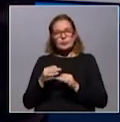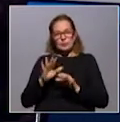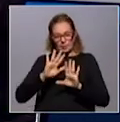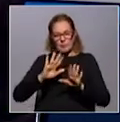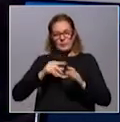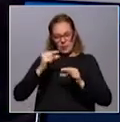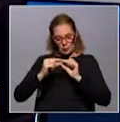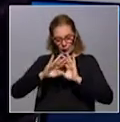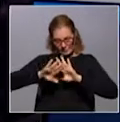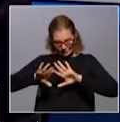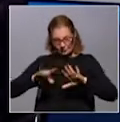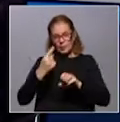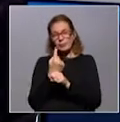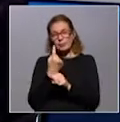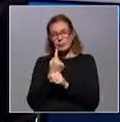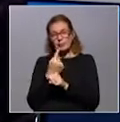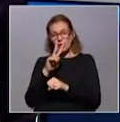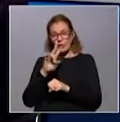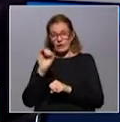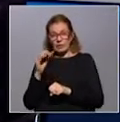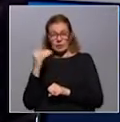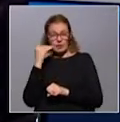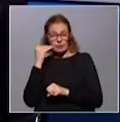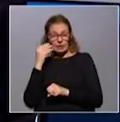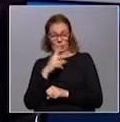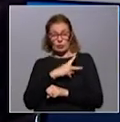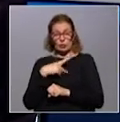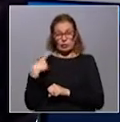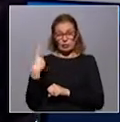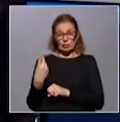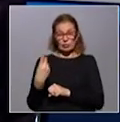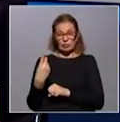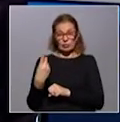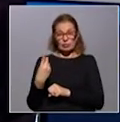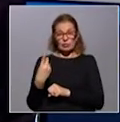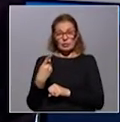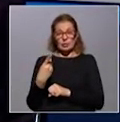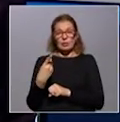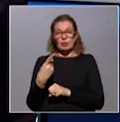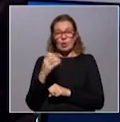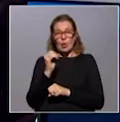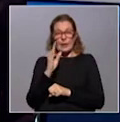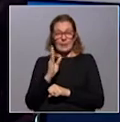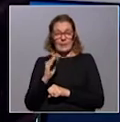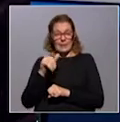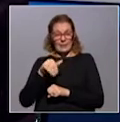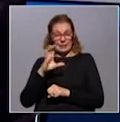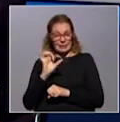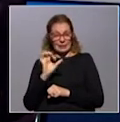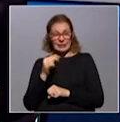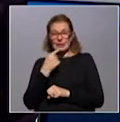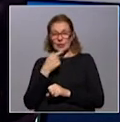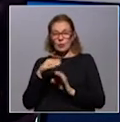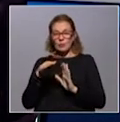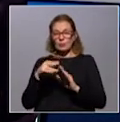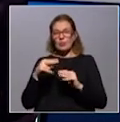por partes. En primer lugar, el 20 de abril, nuestro director, Tedros Guerrero de la OMS, estableció una